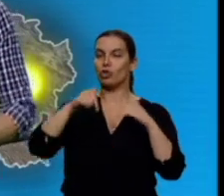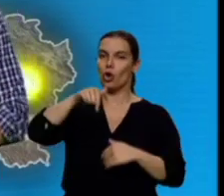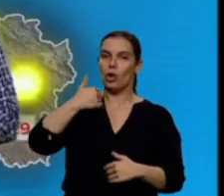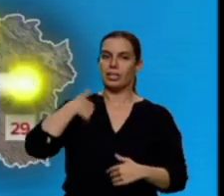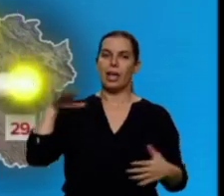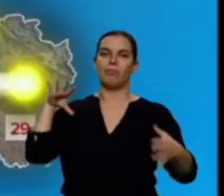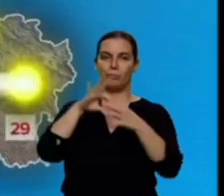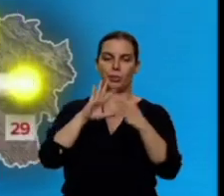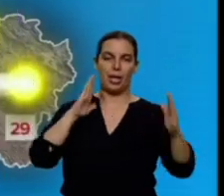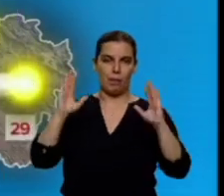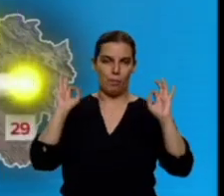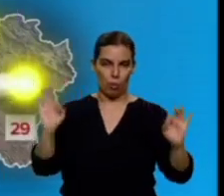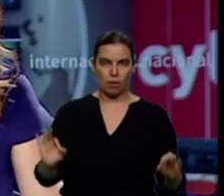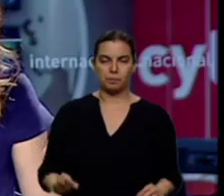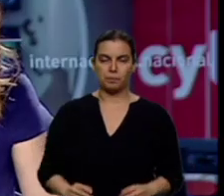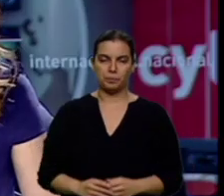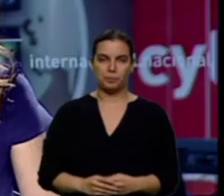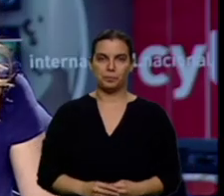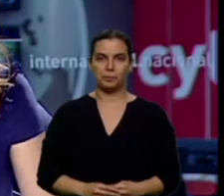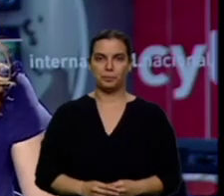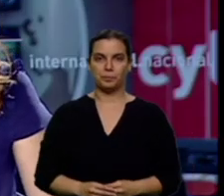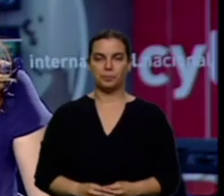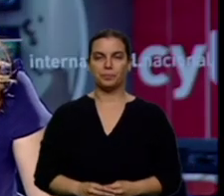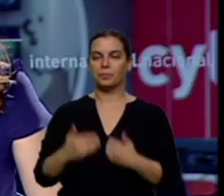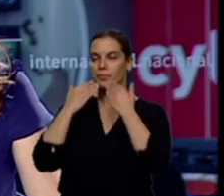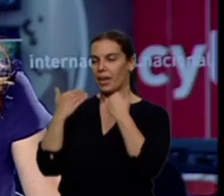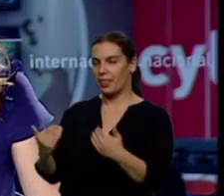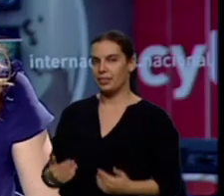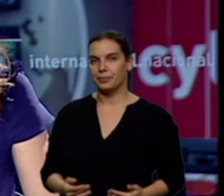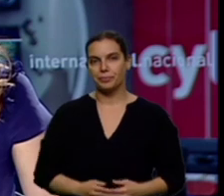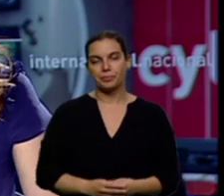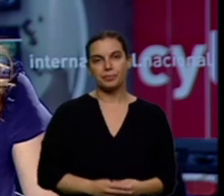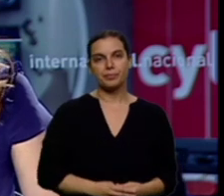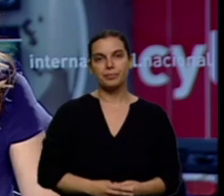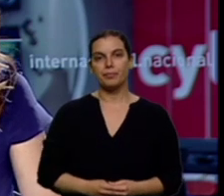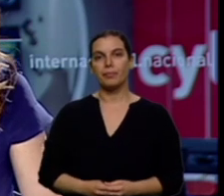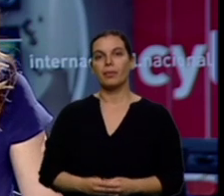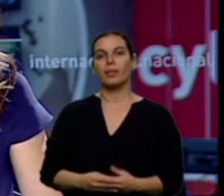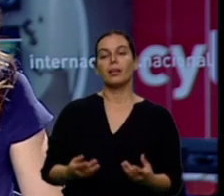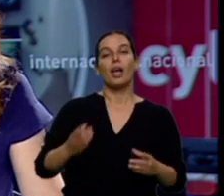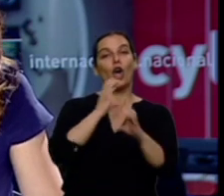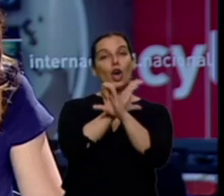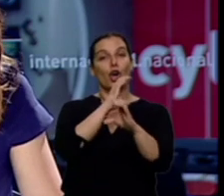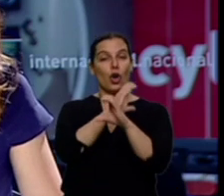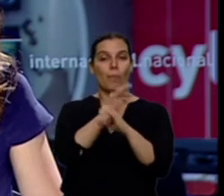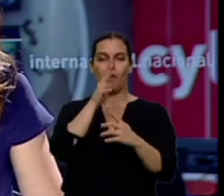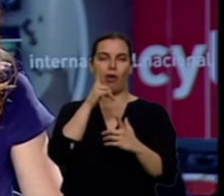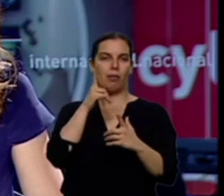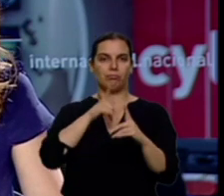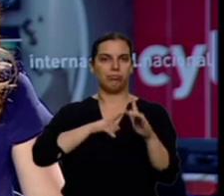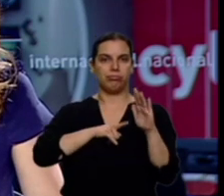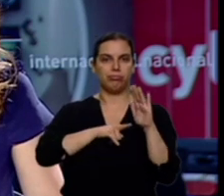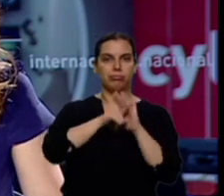a la época en que nos encontramos. Gracias Francisco. La novela gráfica vive un momento de auge. Si el cómic se ligaba